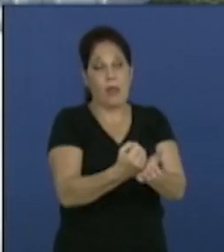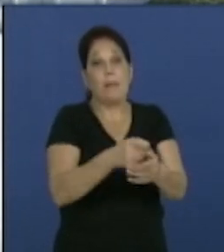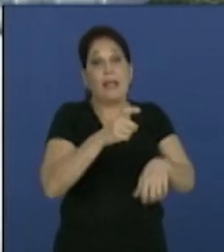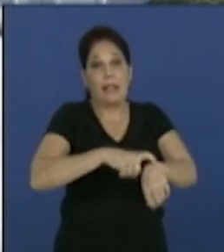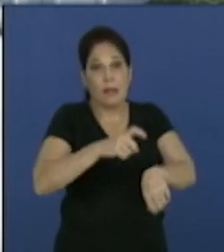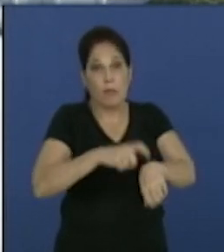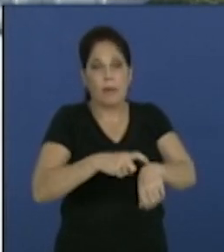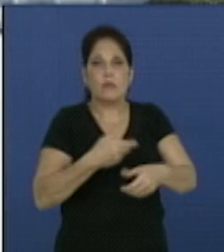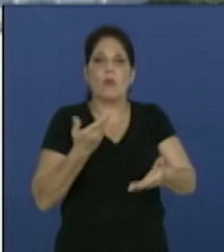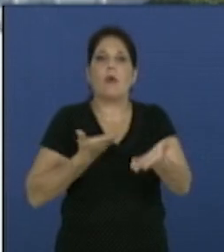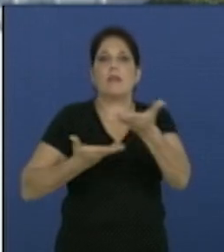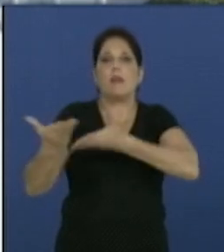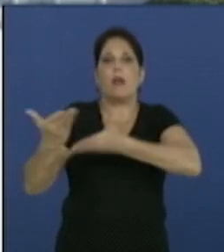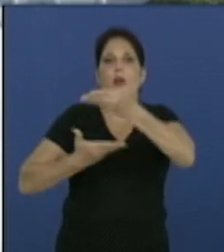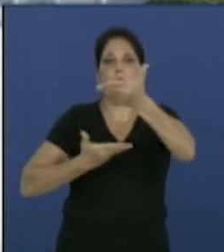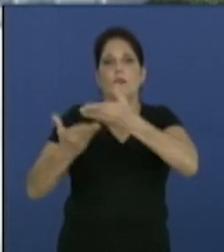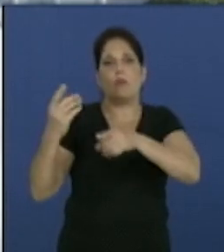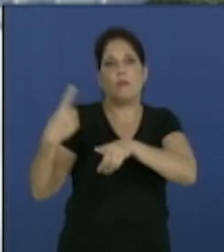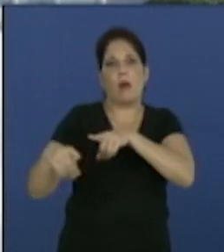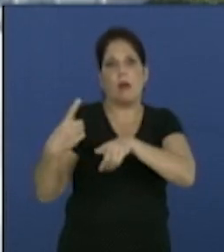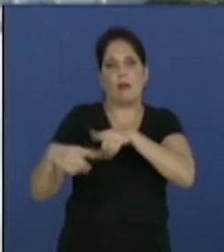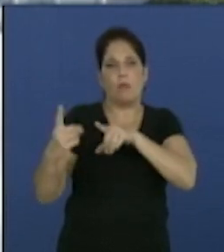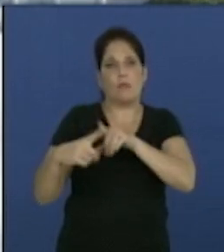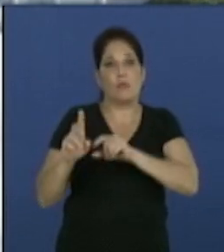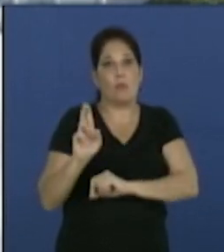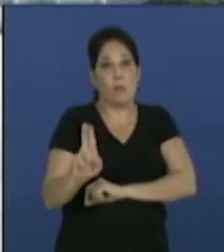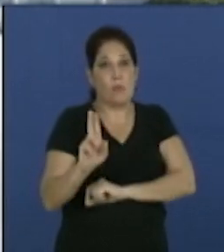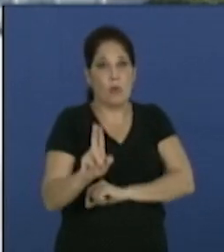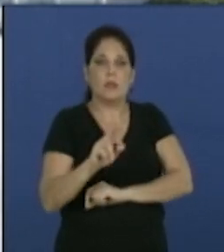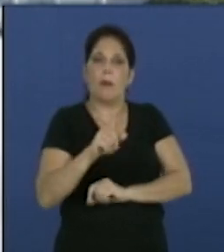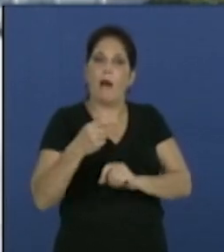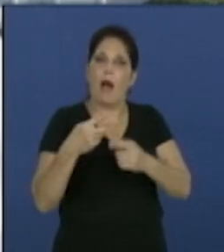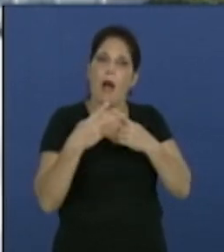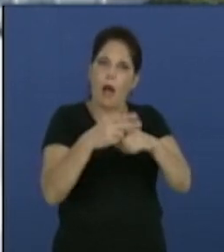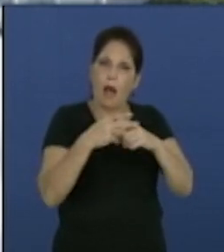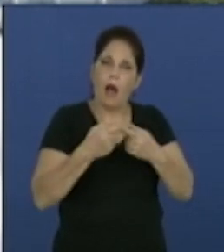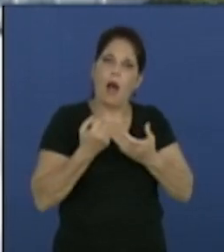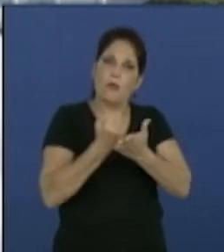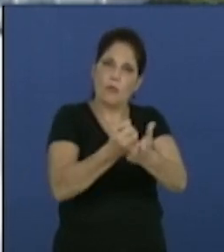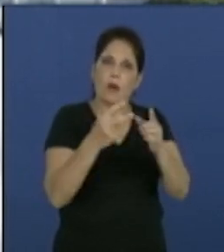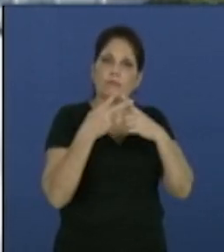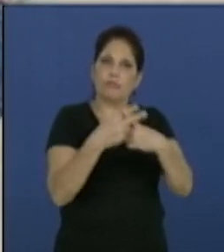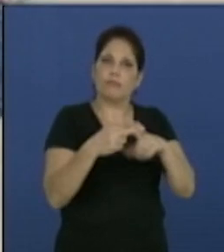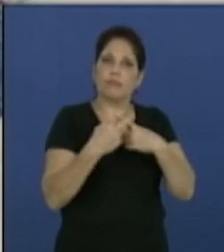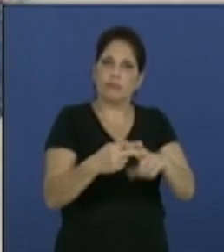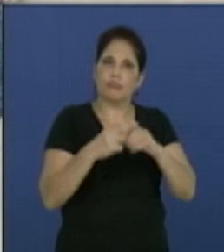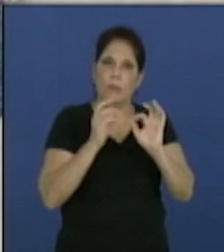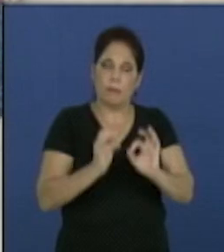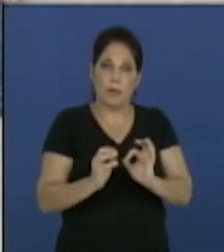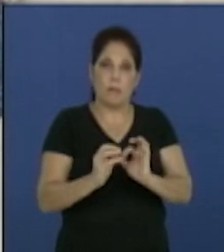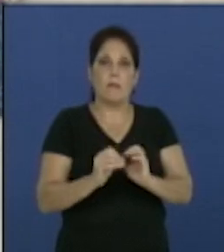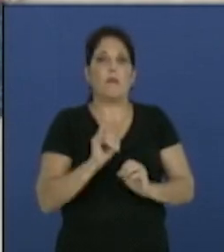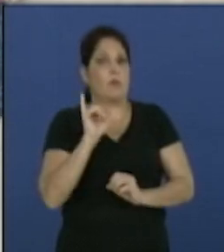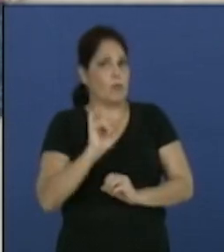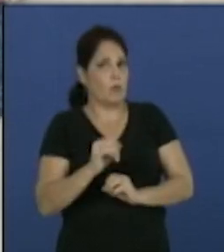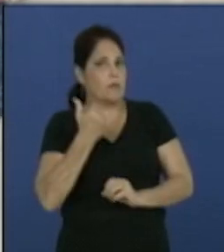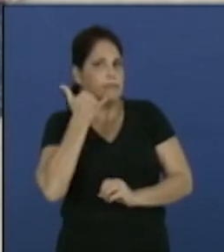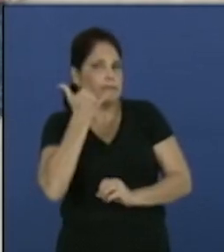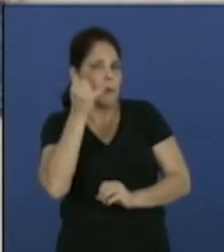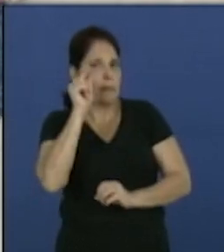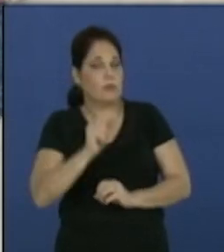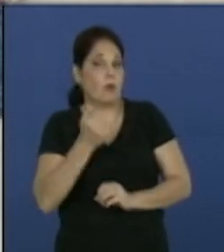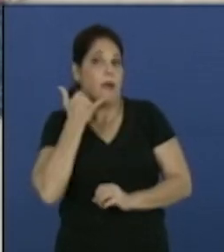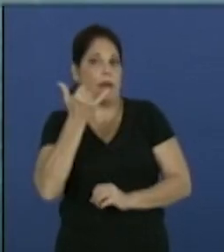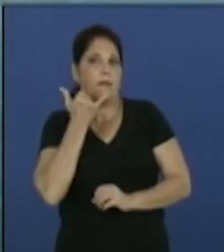momento que se gestionan recursos de forma rápida para poder continuar la reparación de estos propios equipos. La comunicación habitual de los